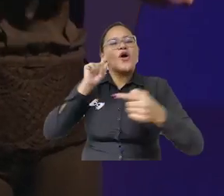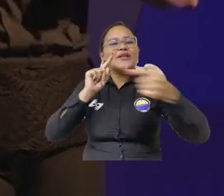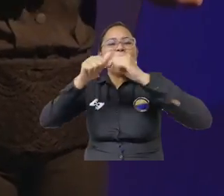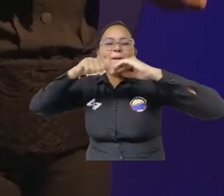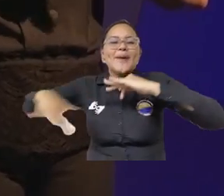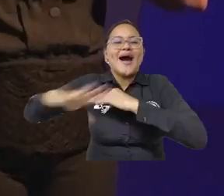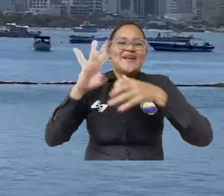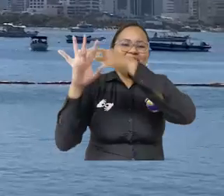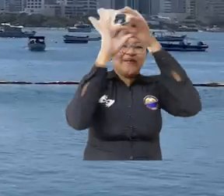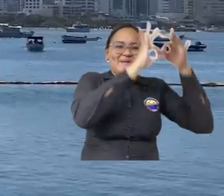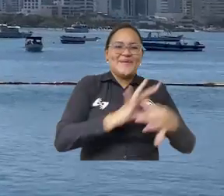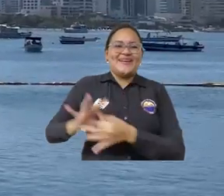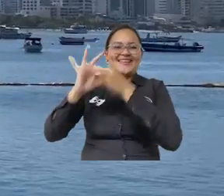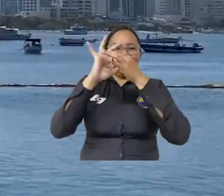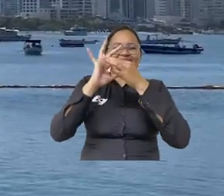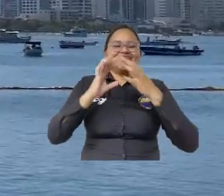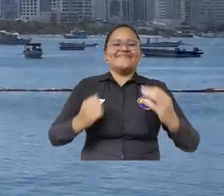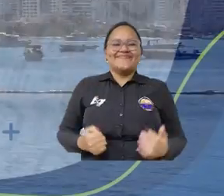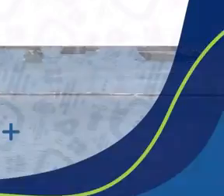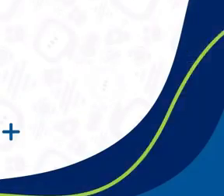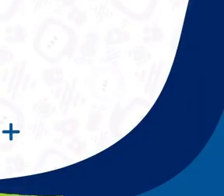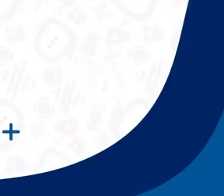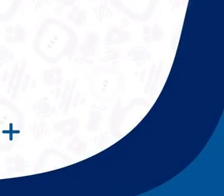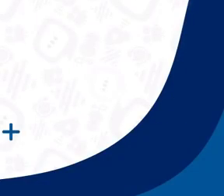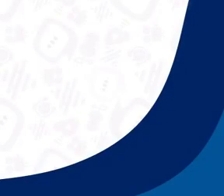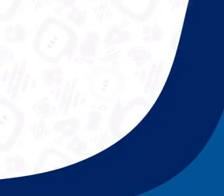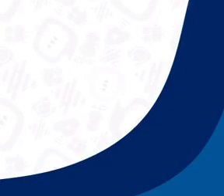diferentes que integren el mar en vez de dividirlo.